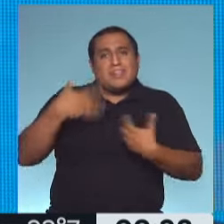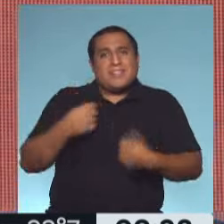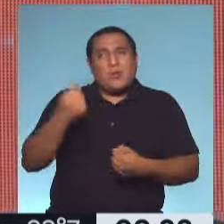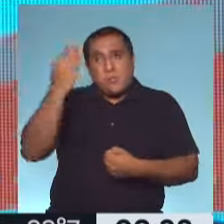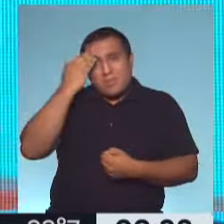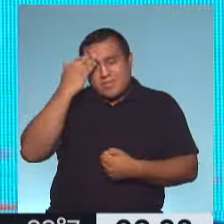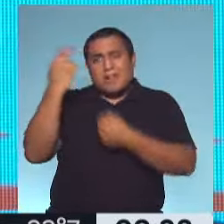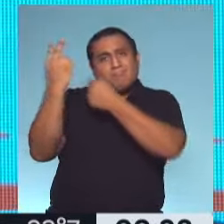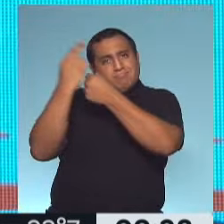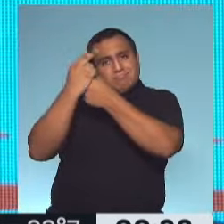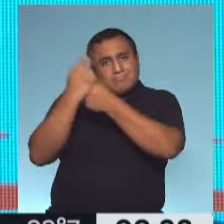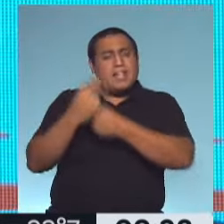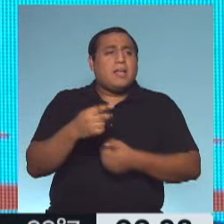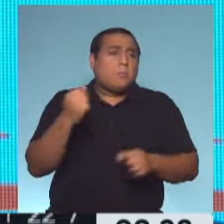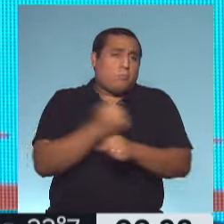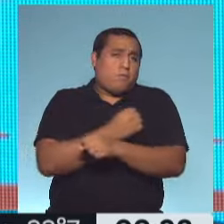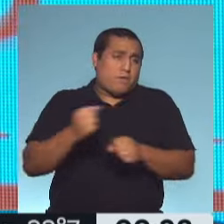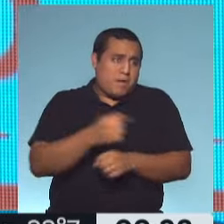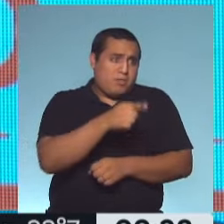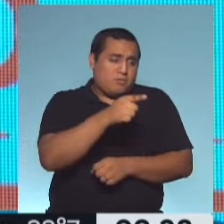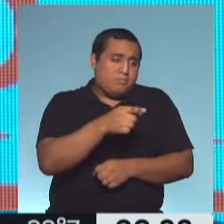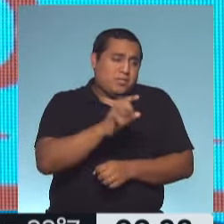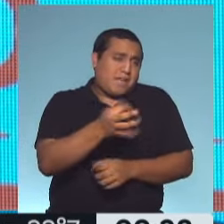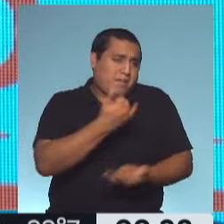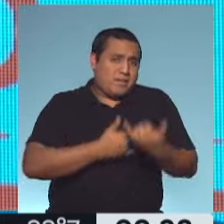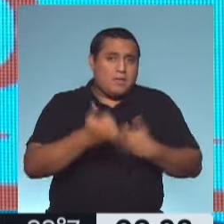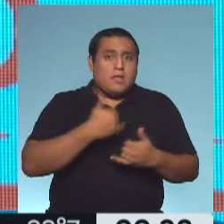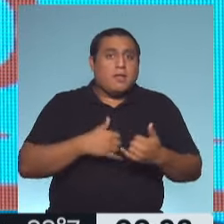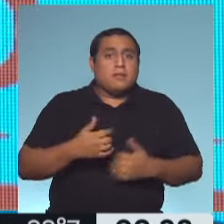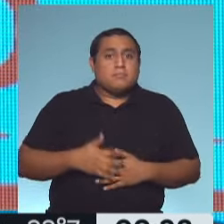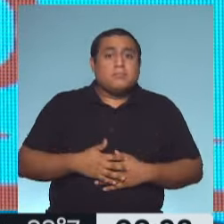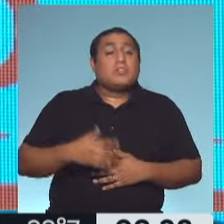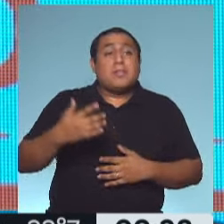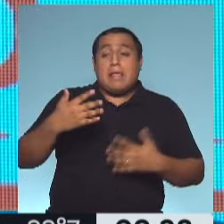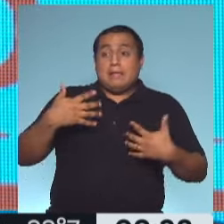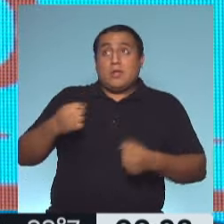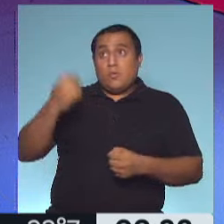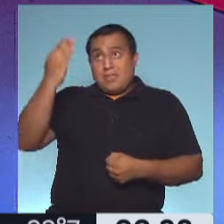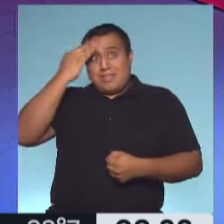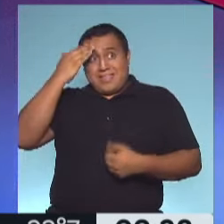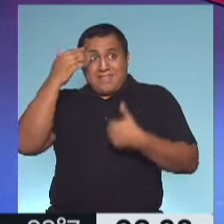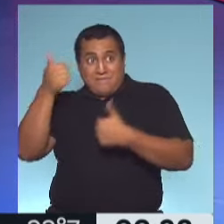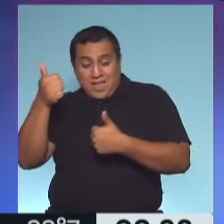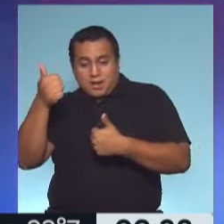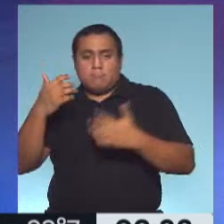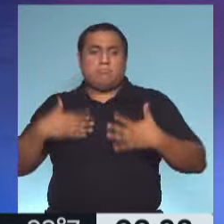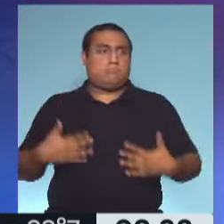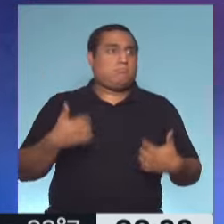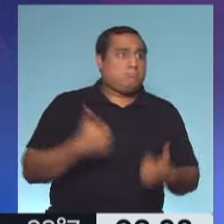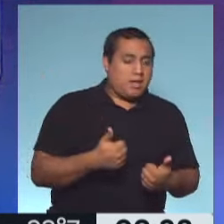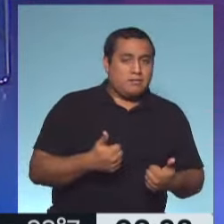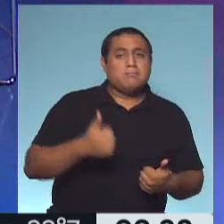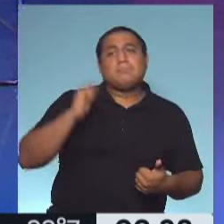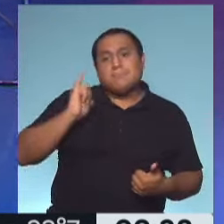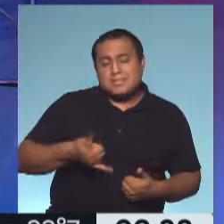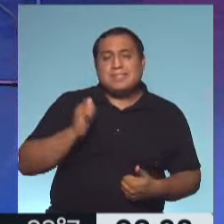está comprobado también, vos no sabrás decir mejor, Ale, impacta de lleno en nuestra salud física. Sí, claramente. O sea, nuestra salud